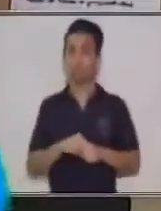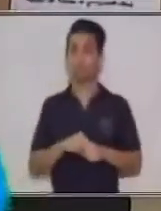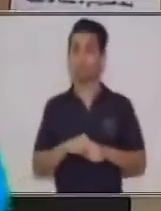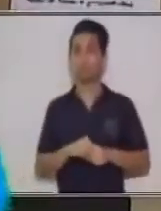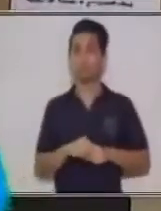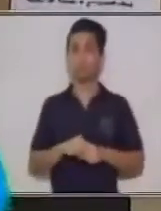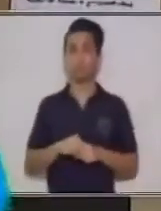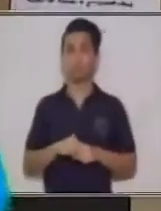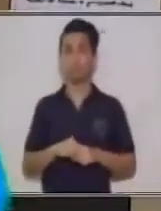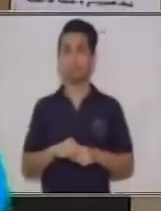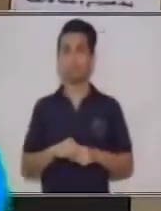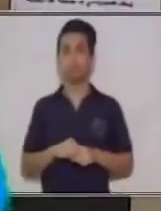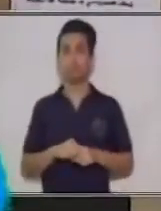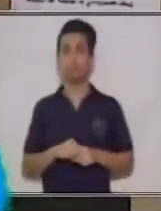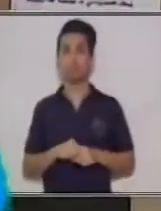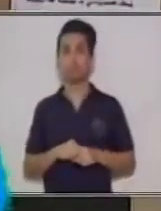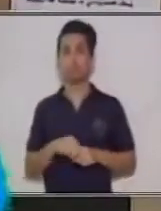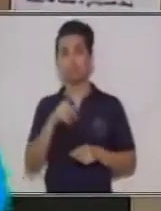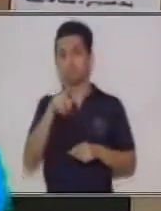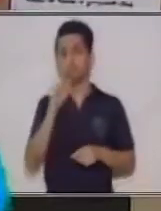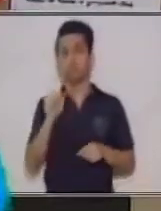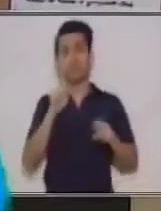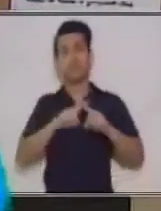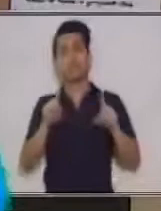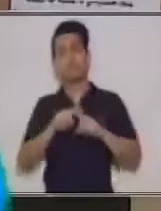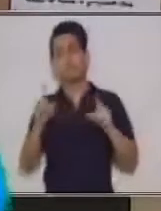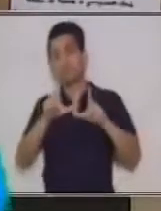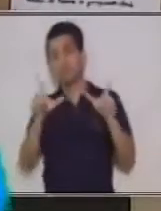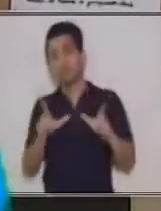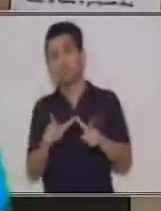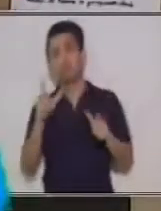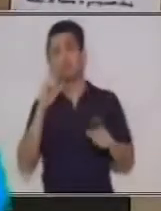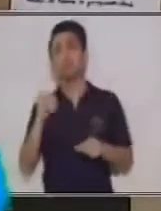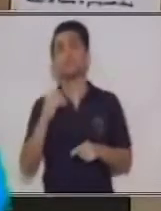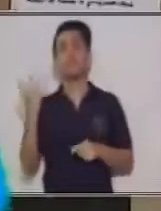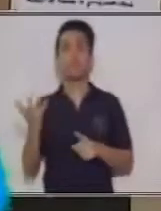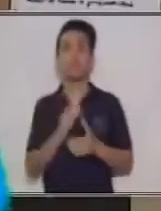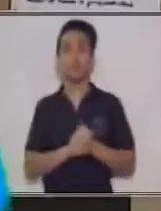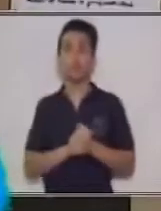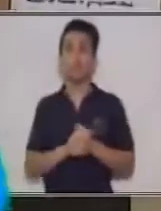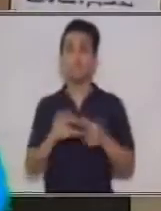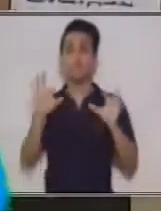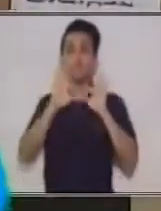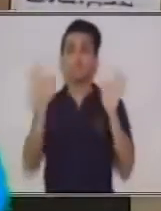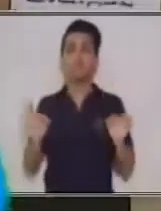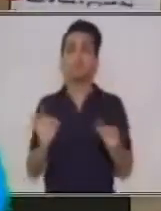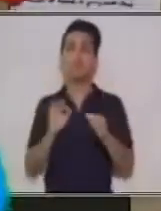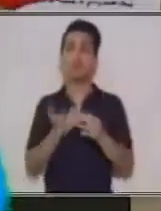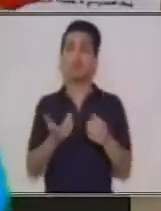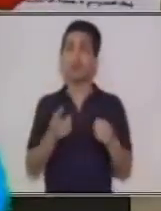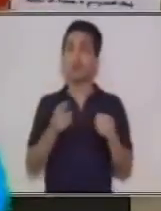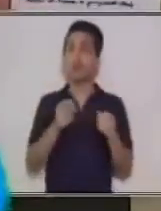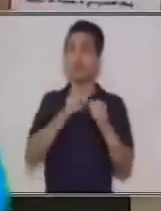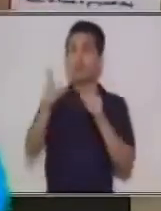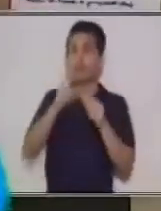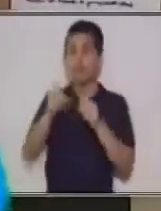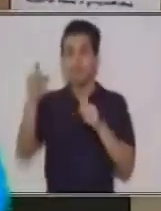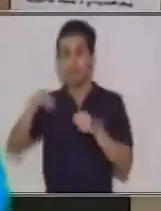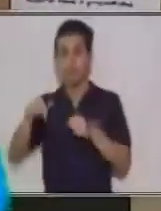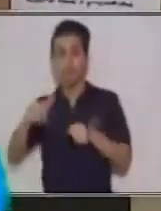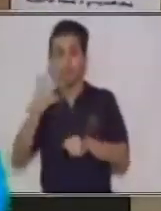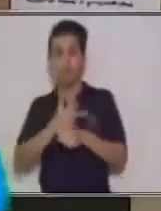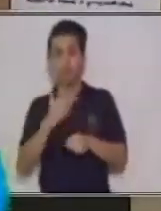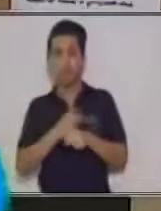producido lo puede usted aplicar en diferentes lugares, porque de alguna forma también en los diferentes departamentos de nuestro país